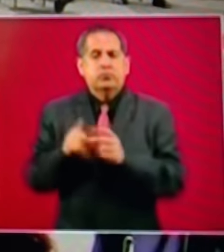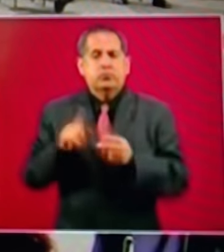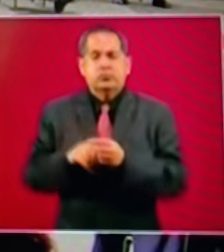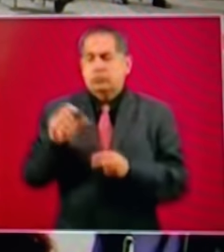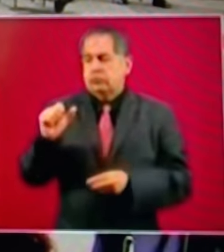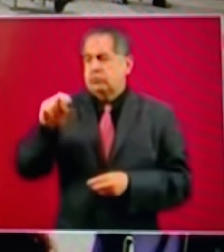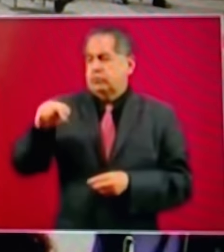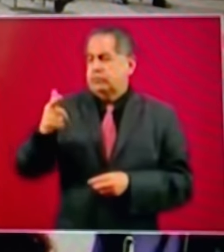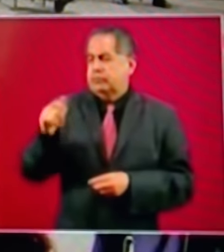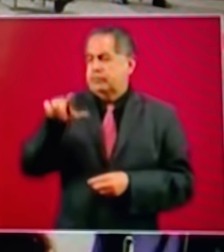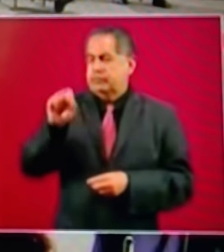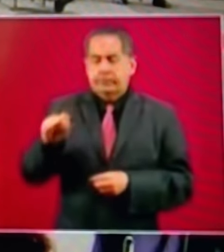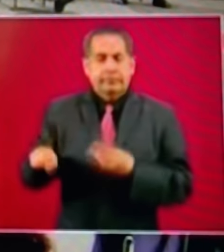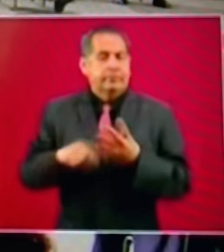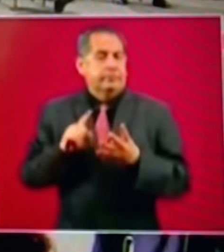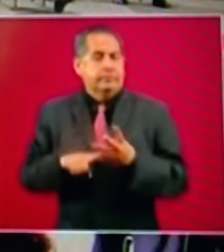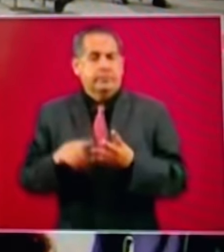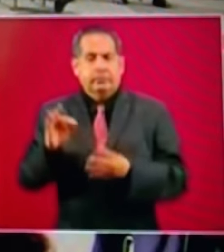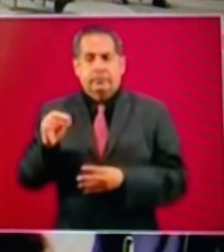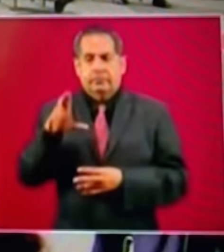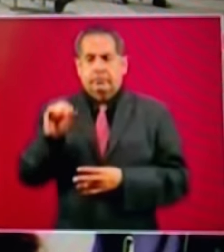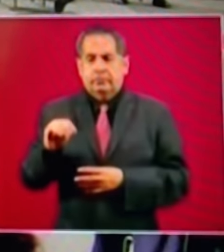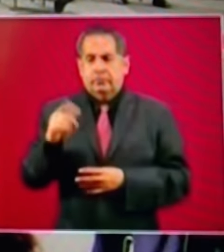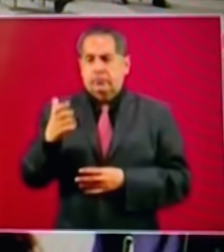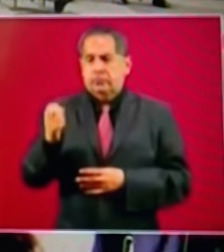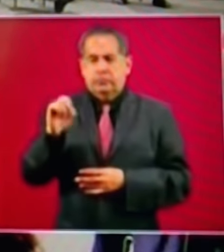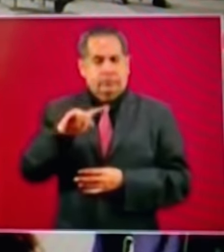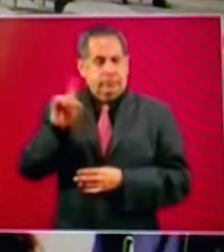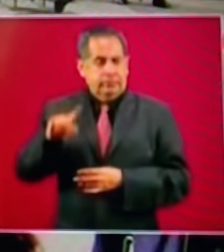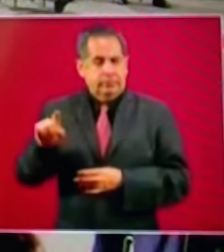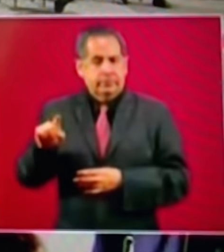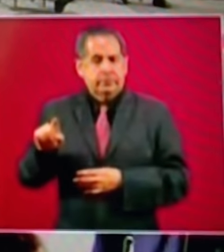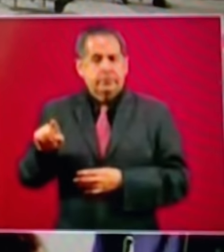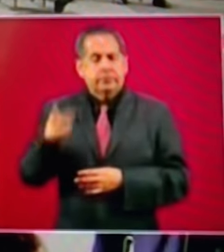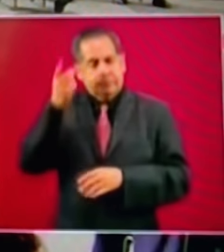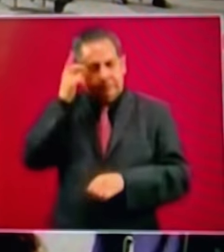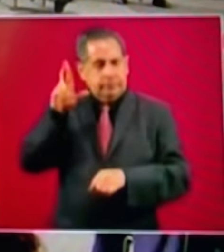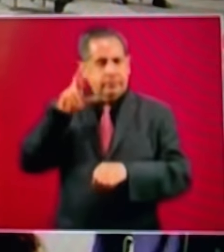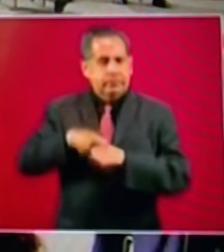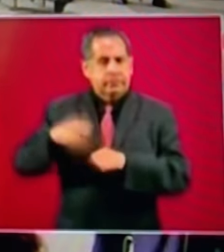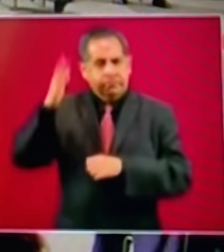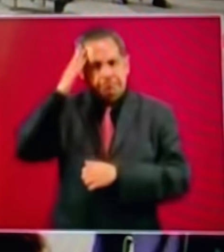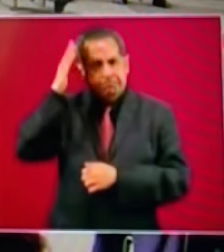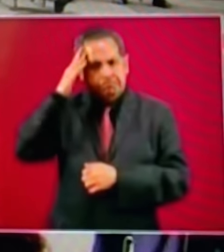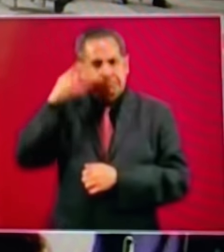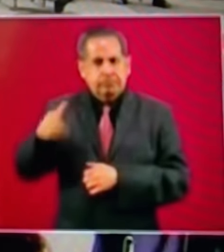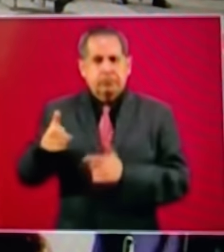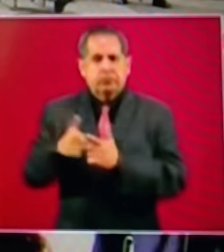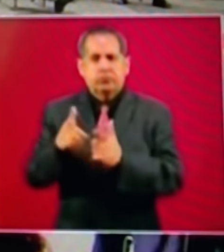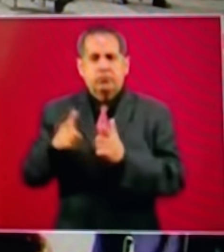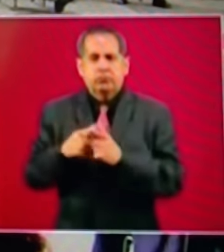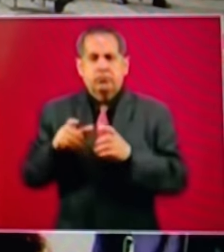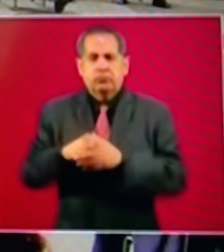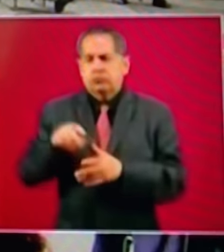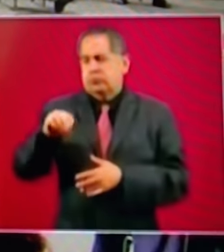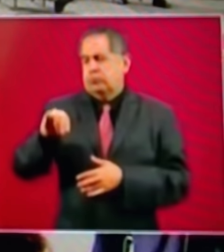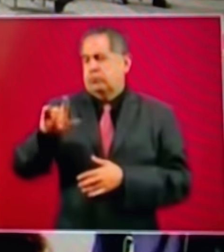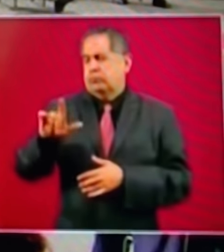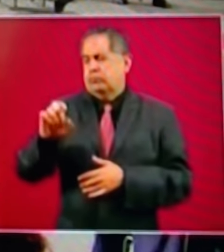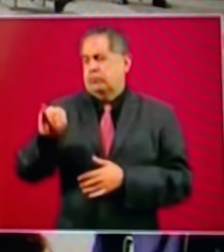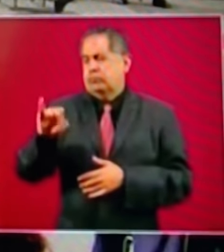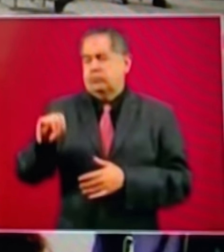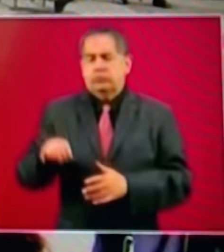ángeles y el señor francisco gonzález albuerne director general de grupo milenio